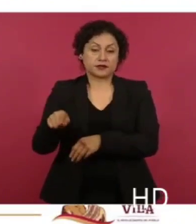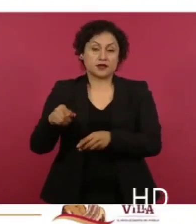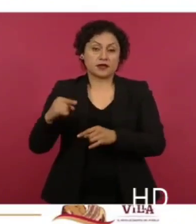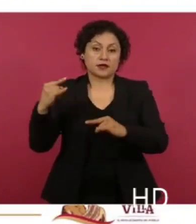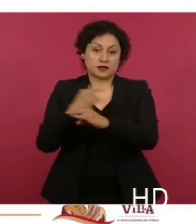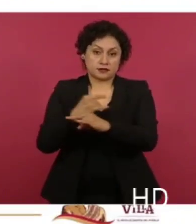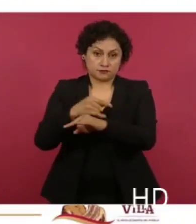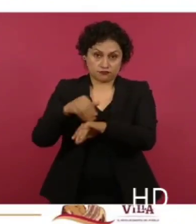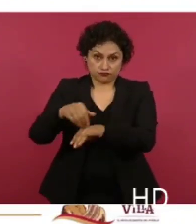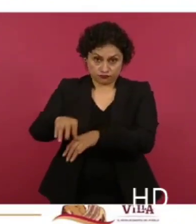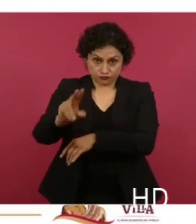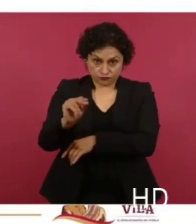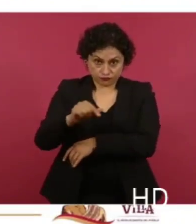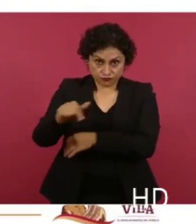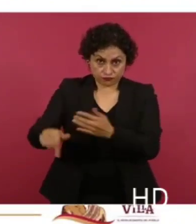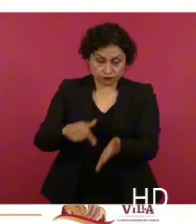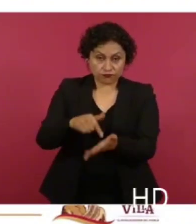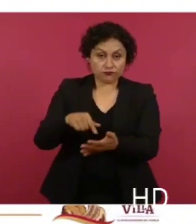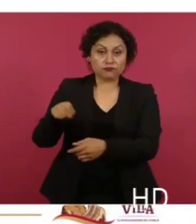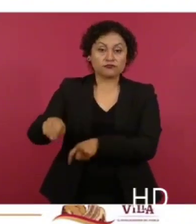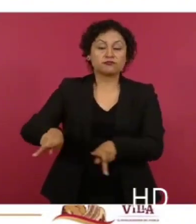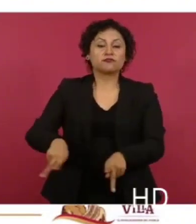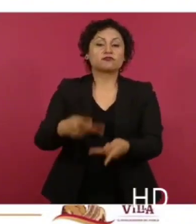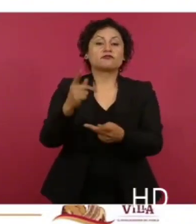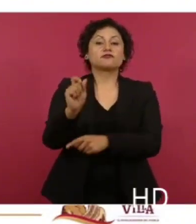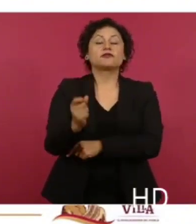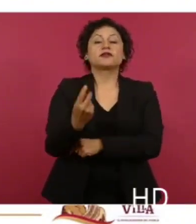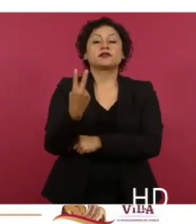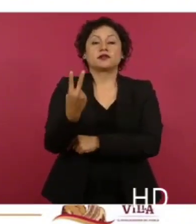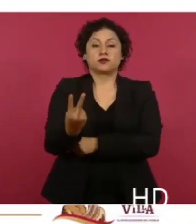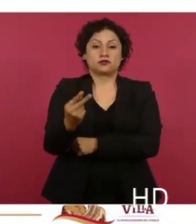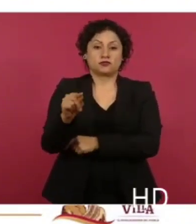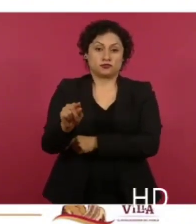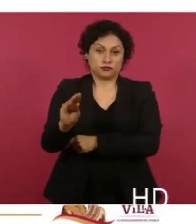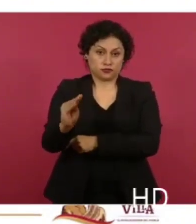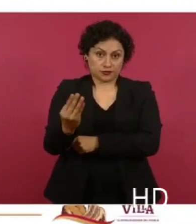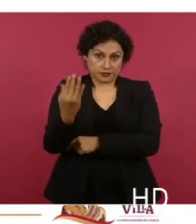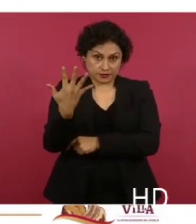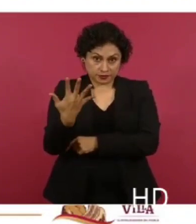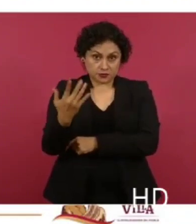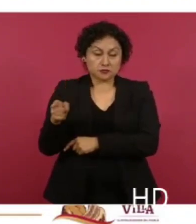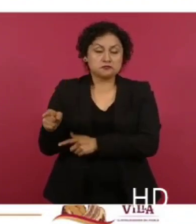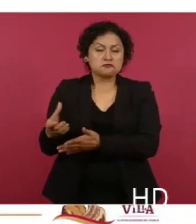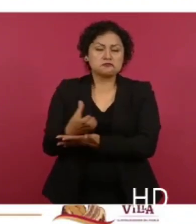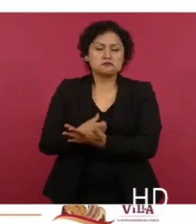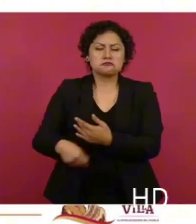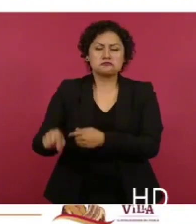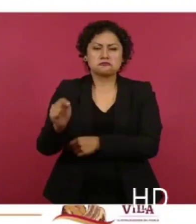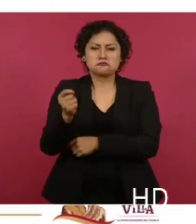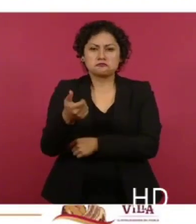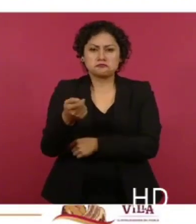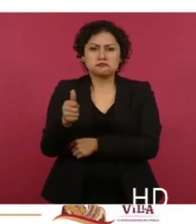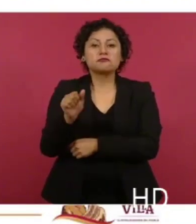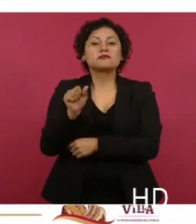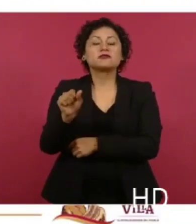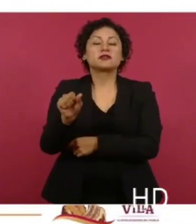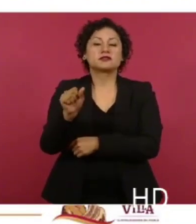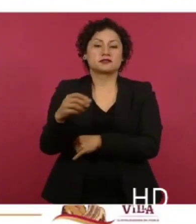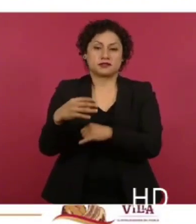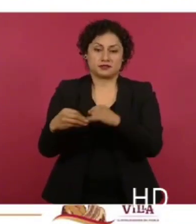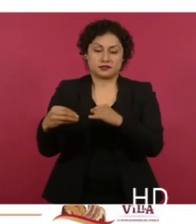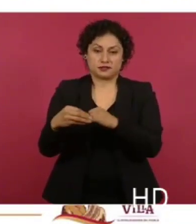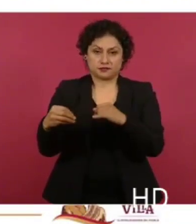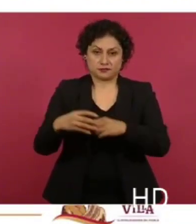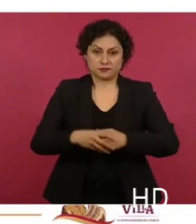ofertó este producto a 22 pesos con 95 centavos y un margen de ganancia de tan sólo 16 centavos en